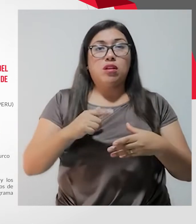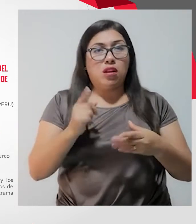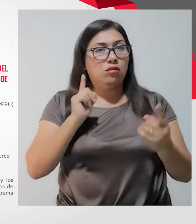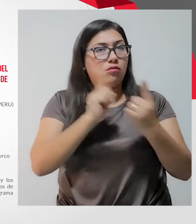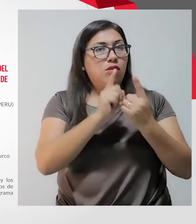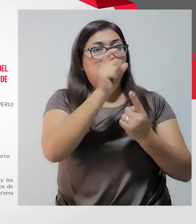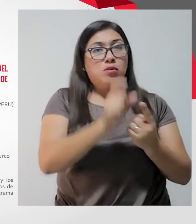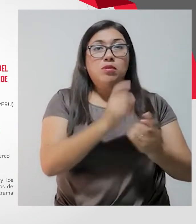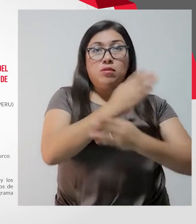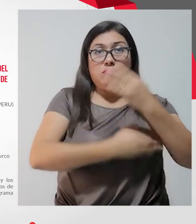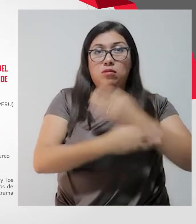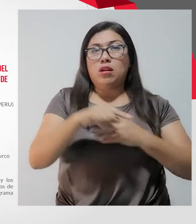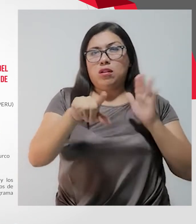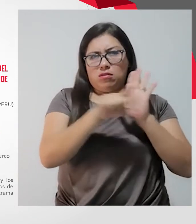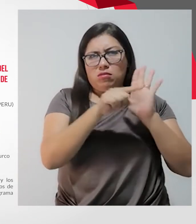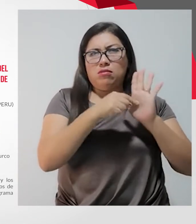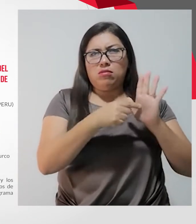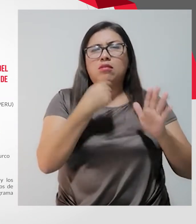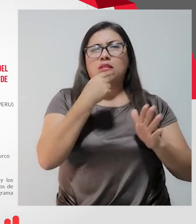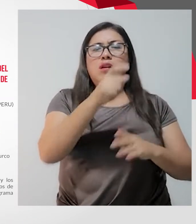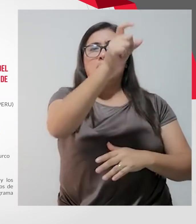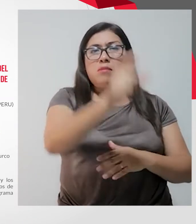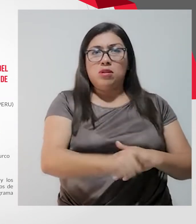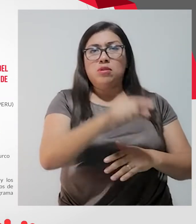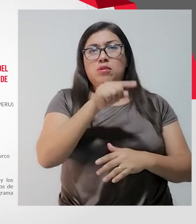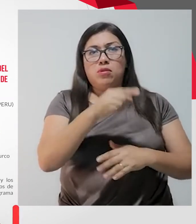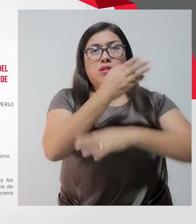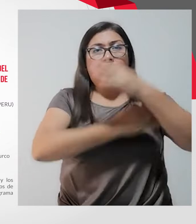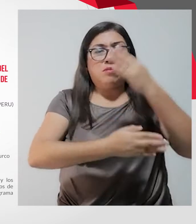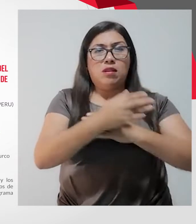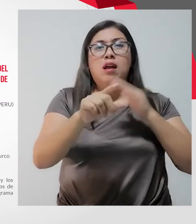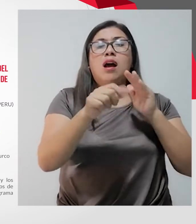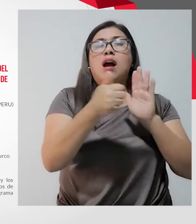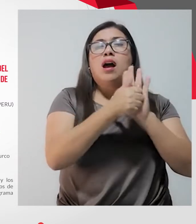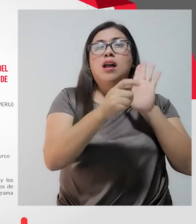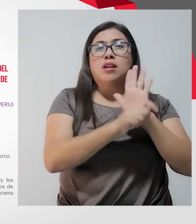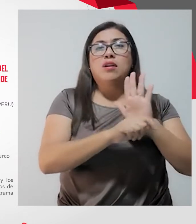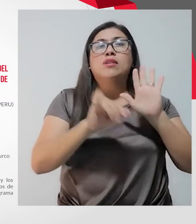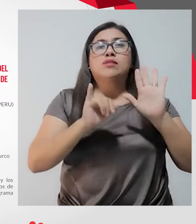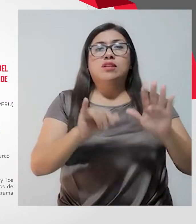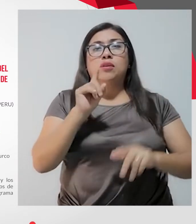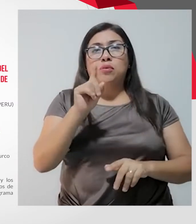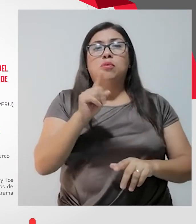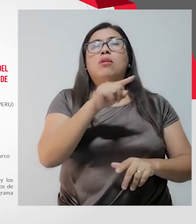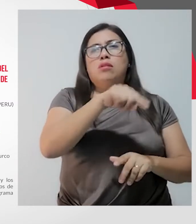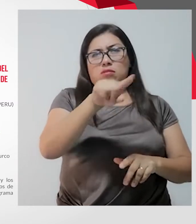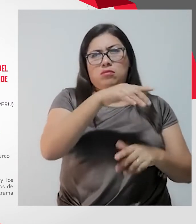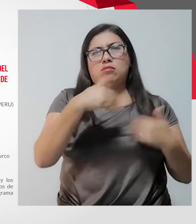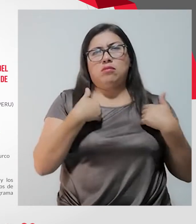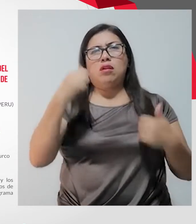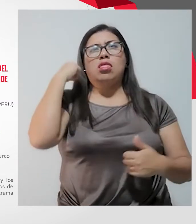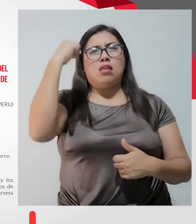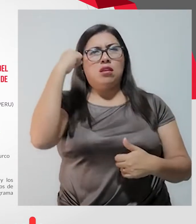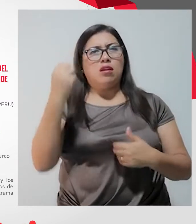esto es ley. La persona con discapacidad, artículo 61, tiene derecho a los programas